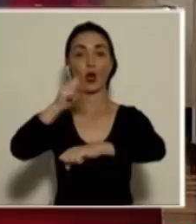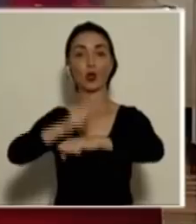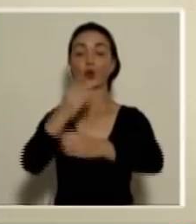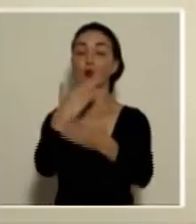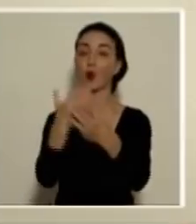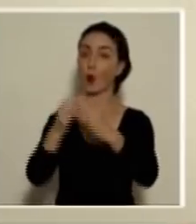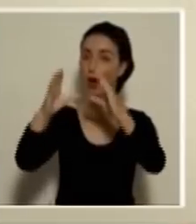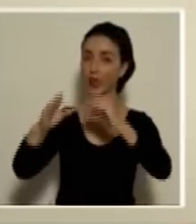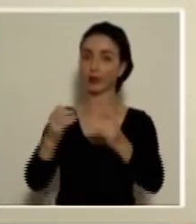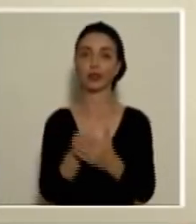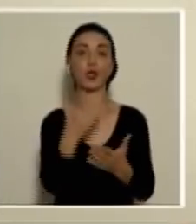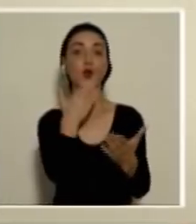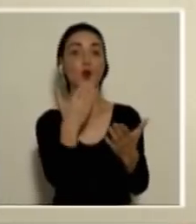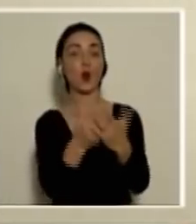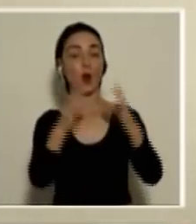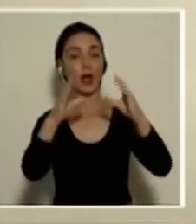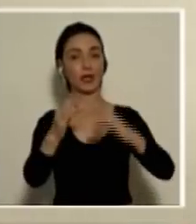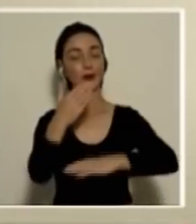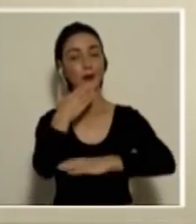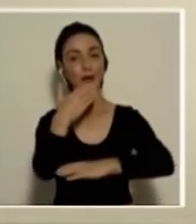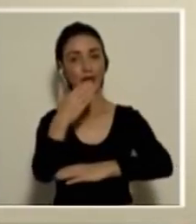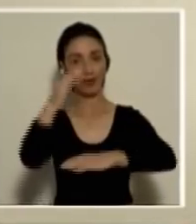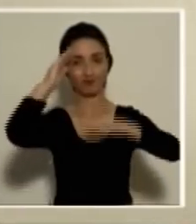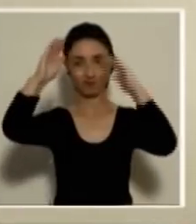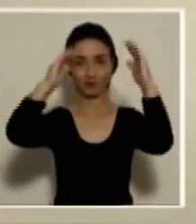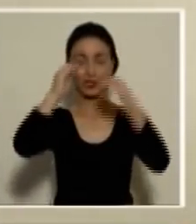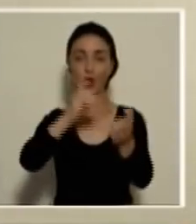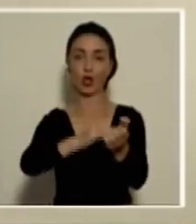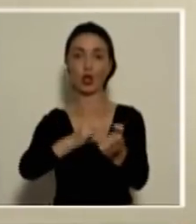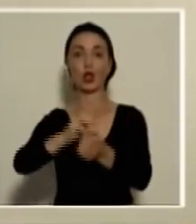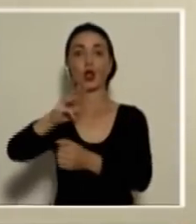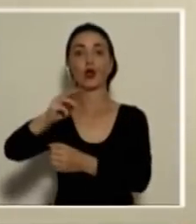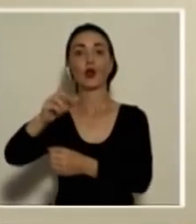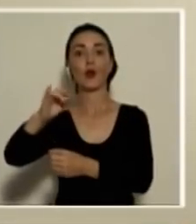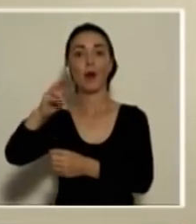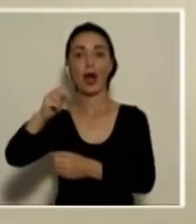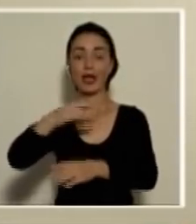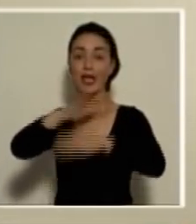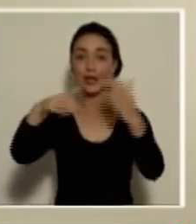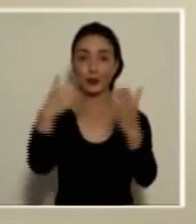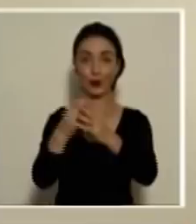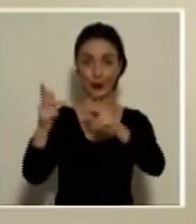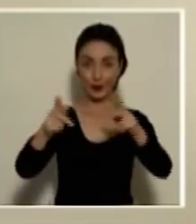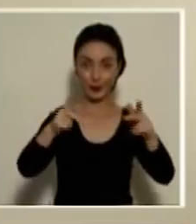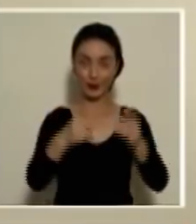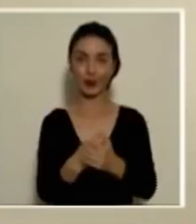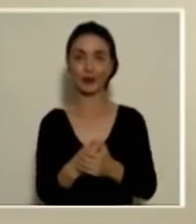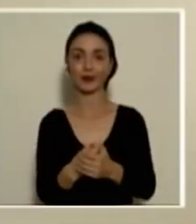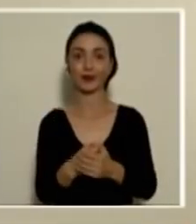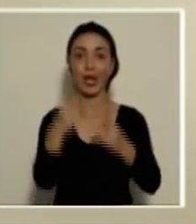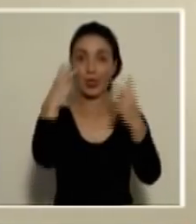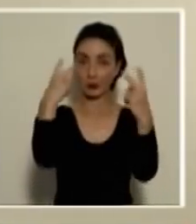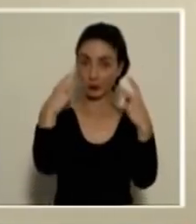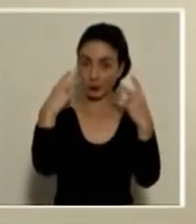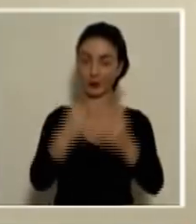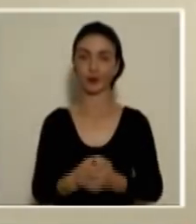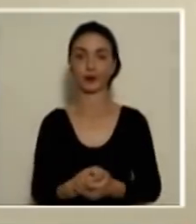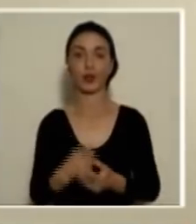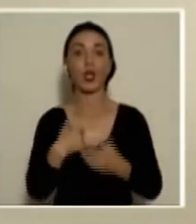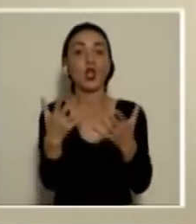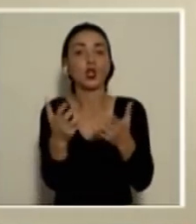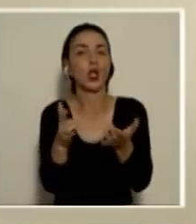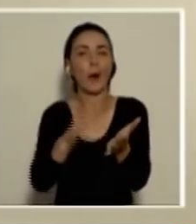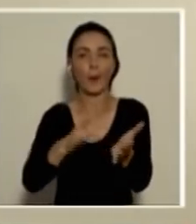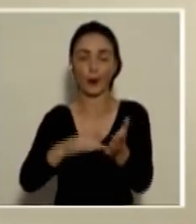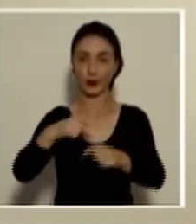tardes, don Michael. Muy buenas tardes, muchas gracias. Un saludo para el doctor Marín y saludos para todas las personas que nos siguen y nos sintonizan. Yo